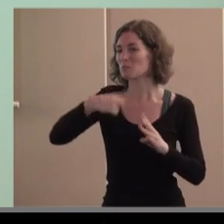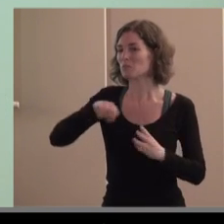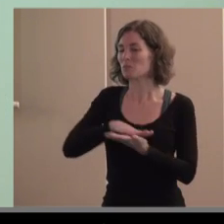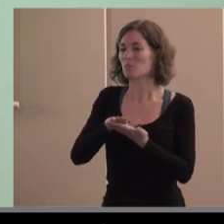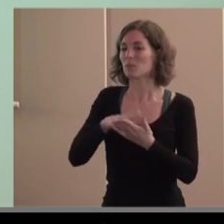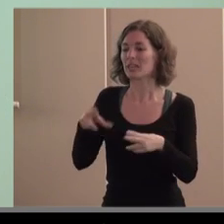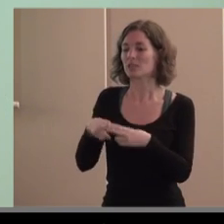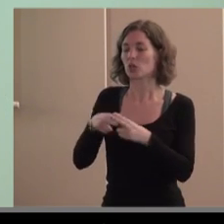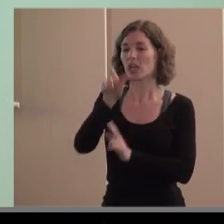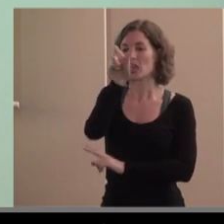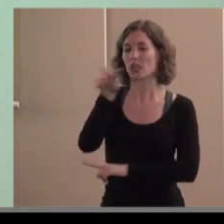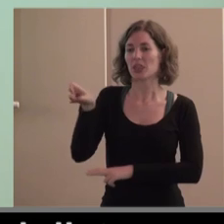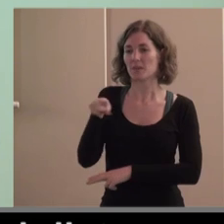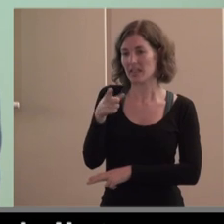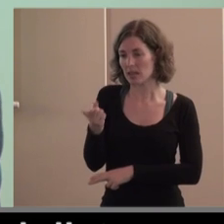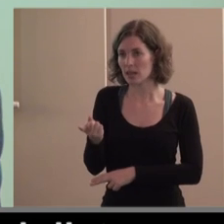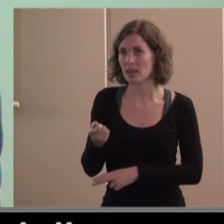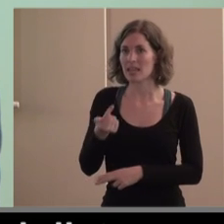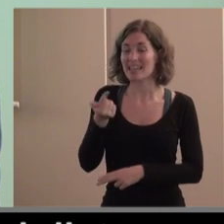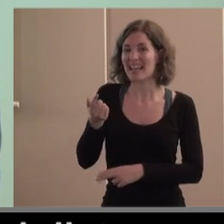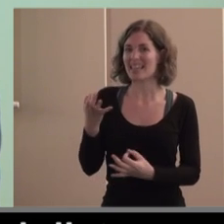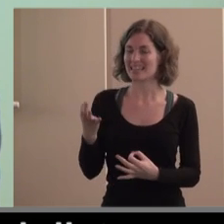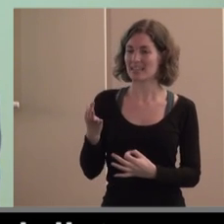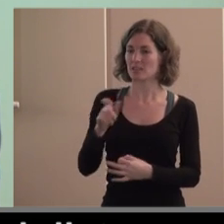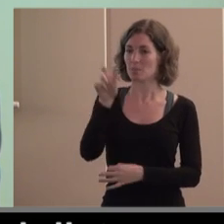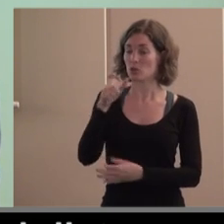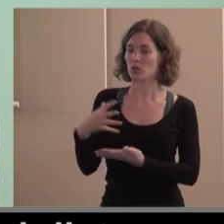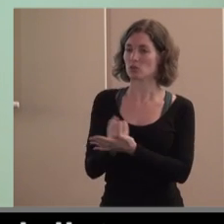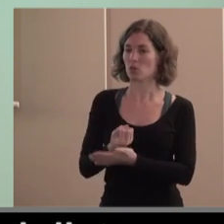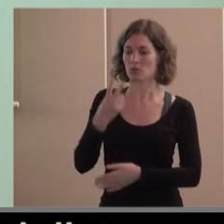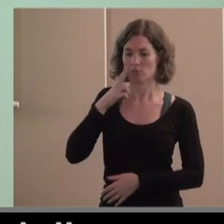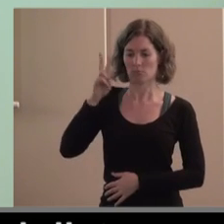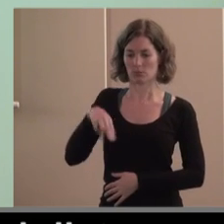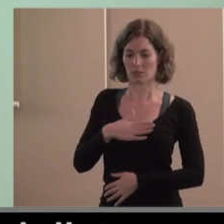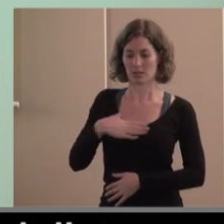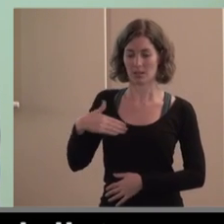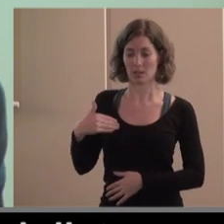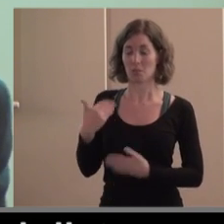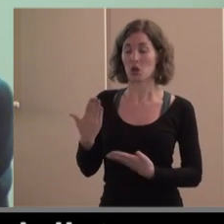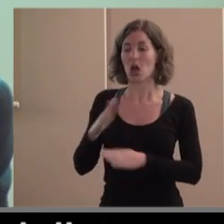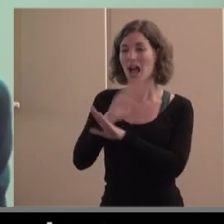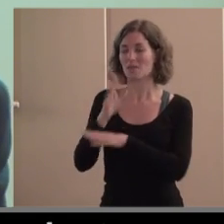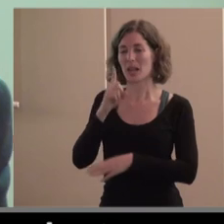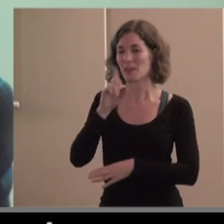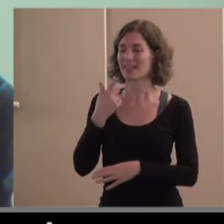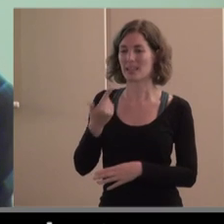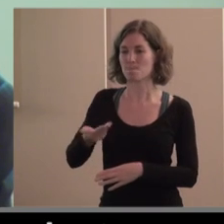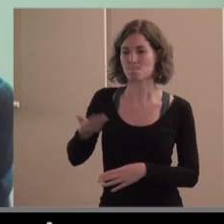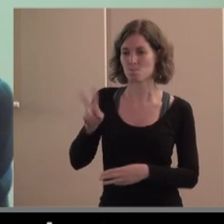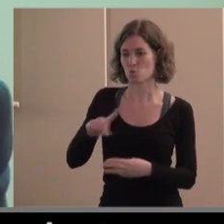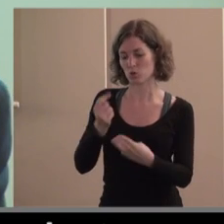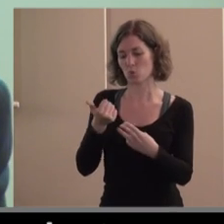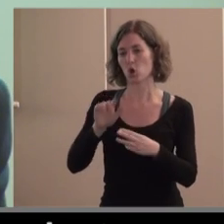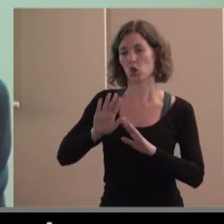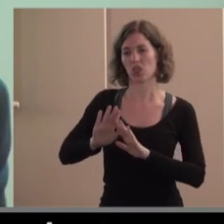que es aquello que se encuadra donde todo el mundo quiere reconocer pero quiere al final decir que se pinte poco entonces bueno